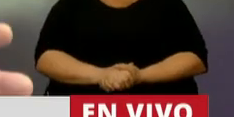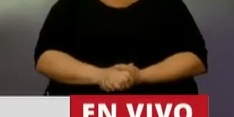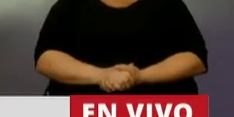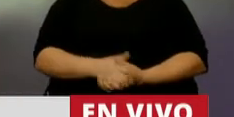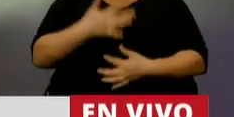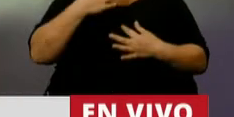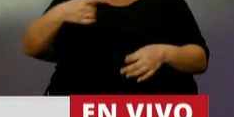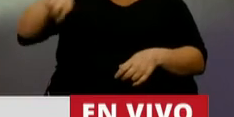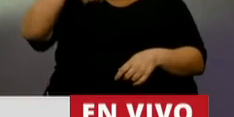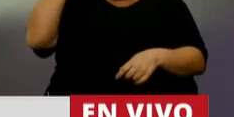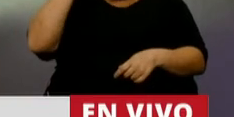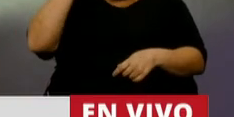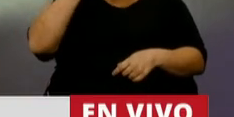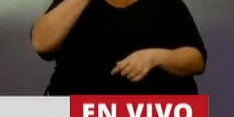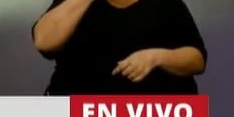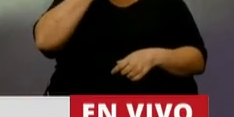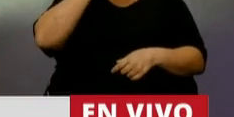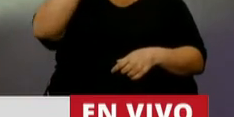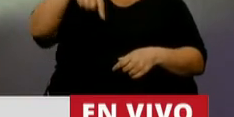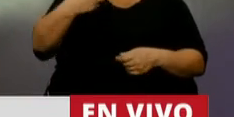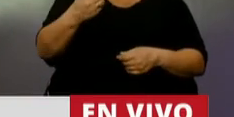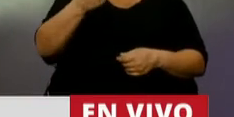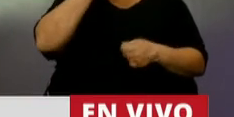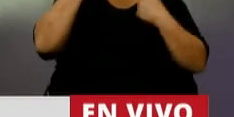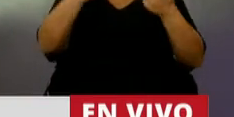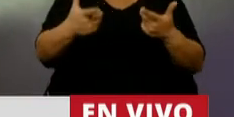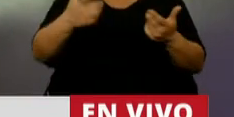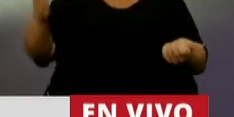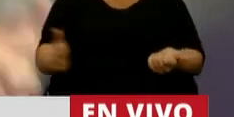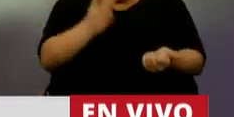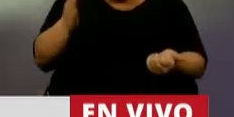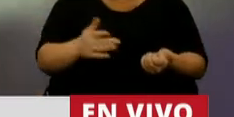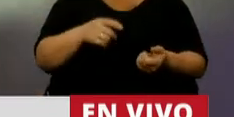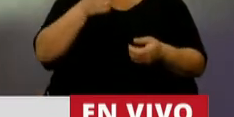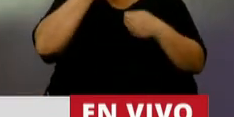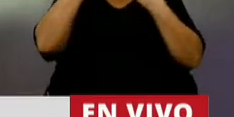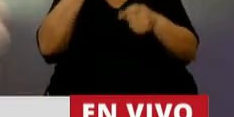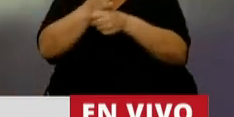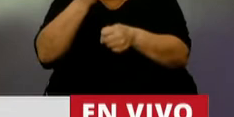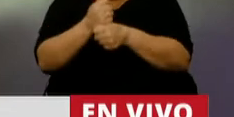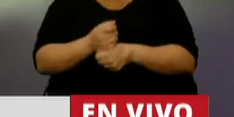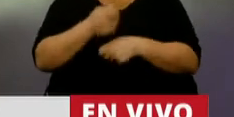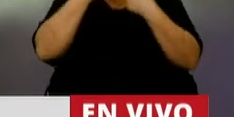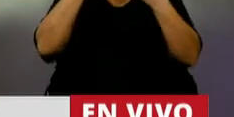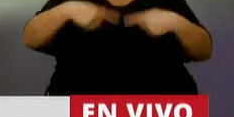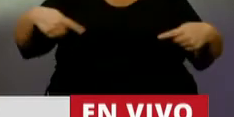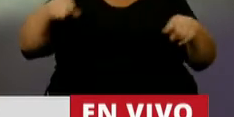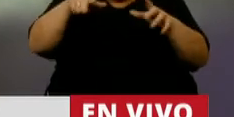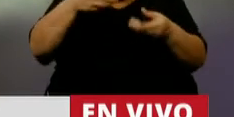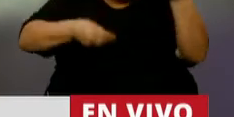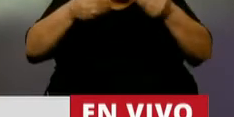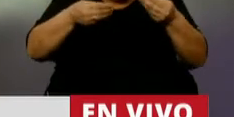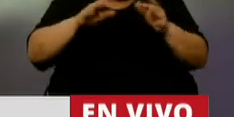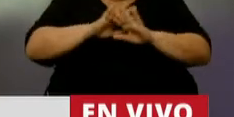Si realmente piensan, ¿qué van a generar? Si van a generar producción, si van a generar empleo, si van a generar trabajo, pues con este